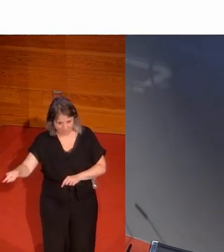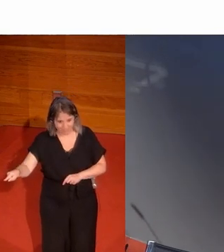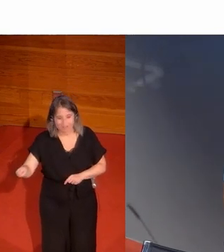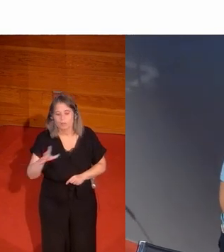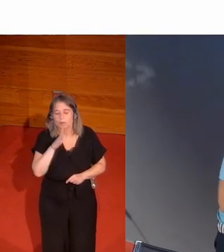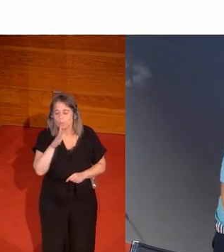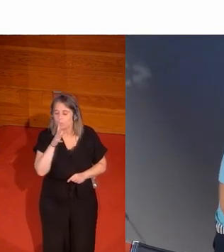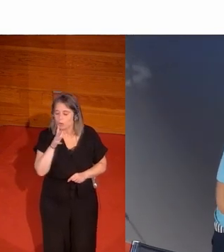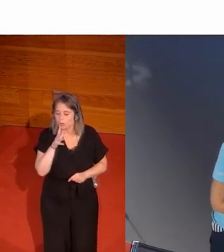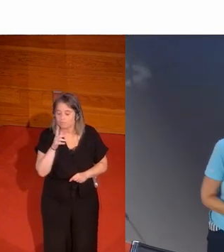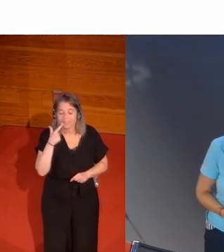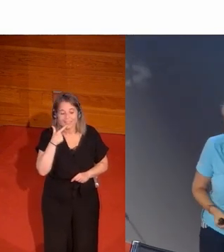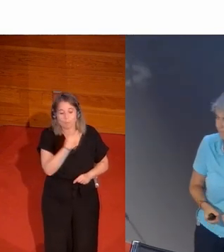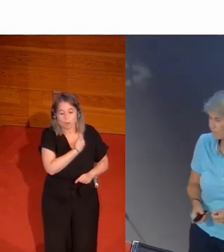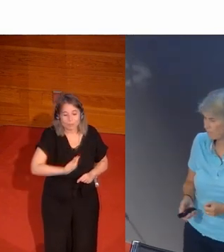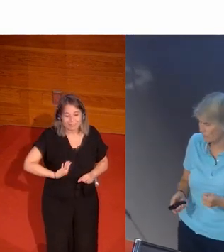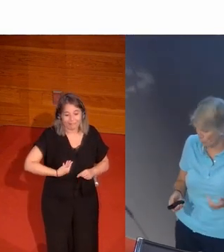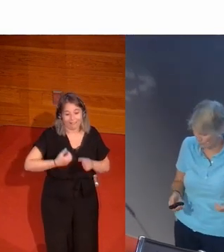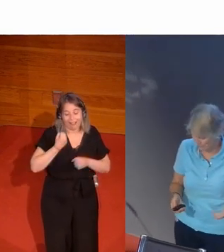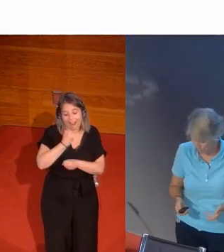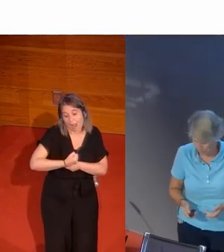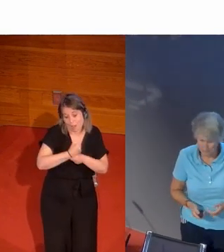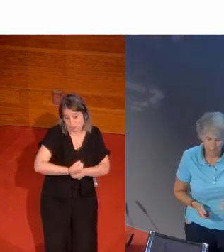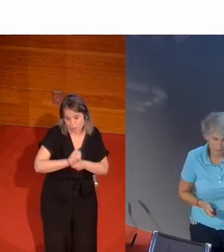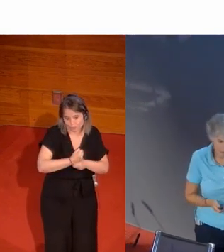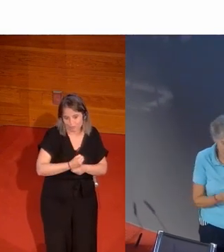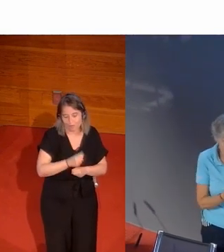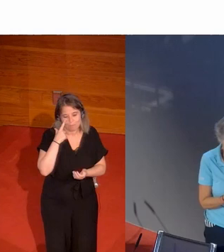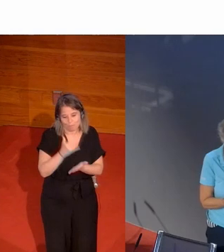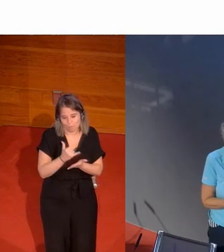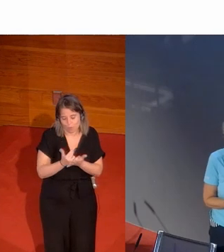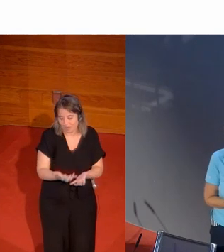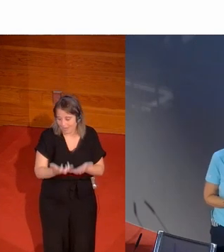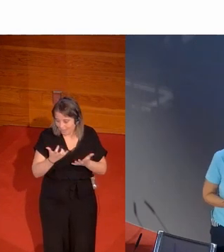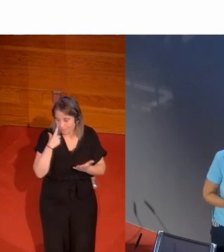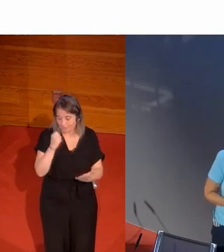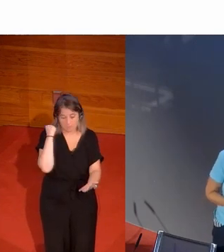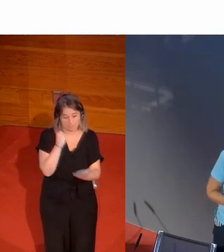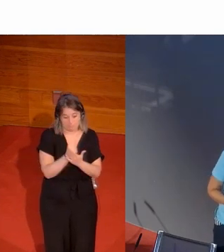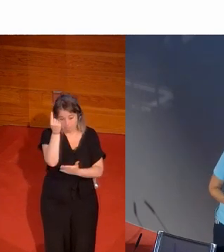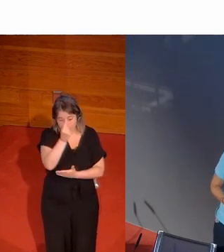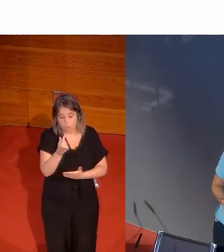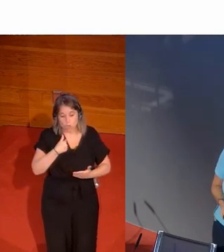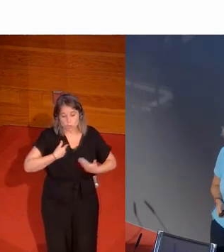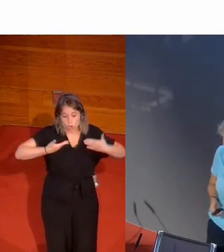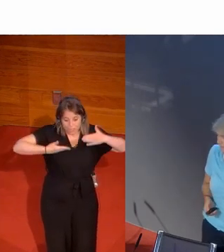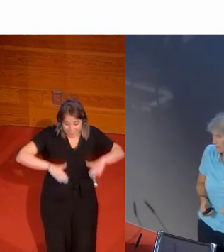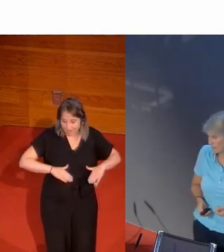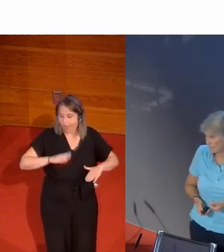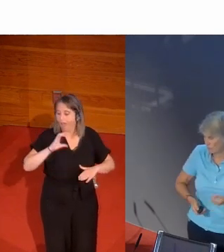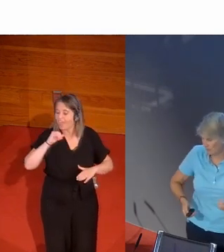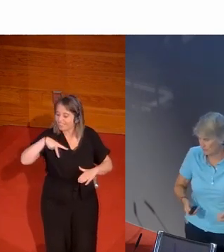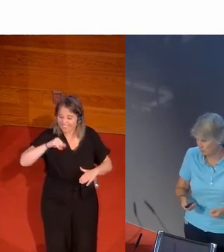los caballos de una cuadriga que ganó una de las pruebas y hay una inscripción en donde dice yo hija de Zinisca,